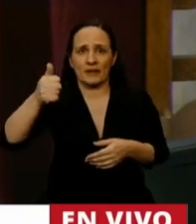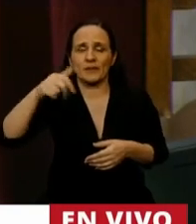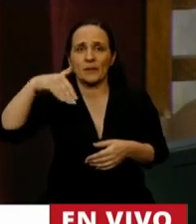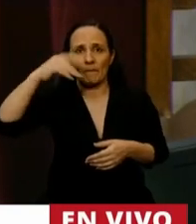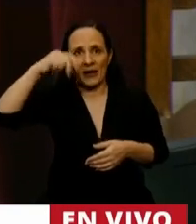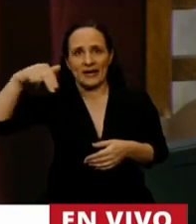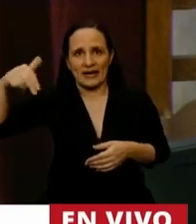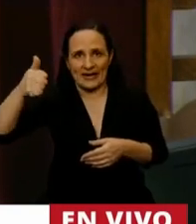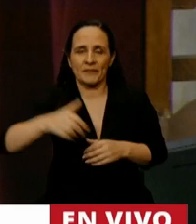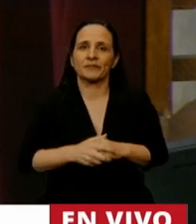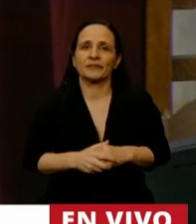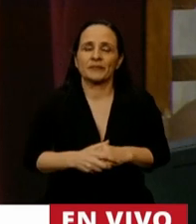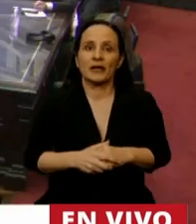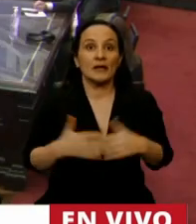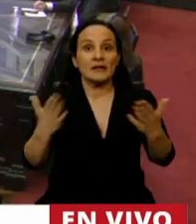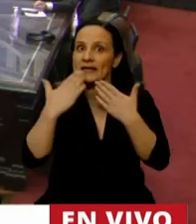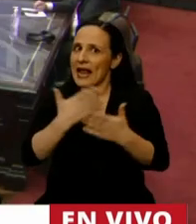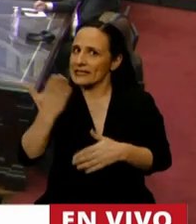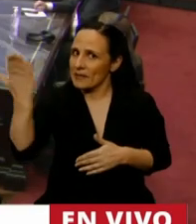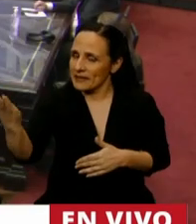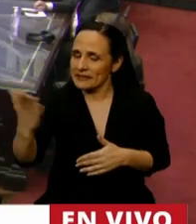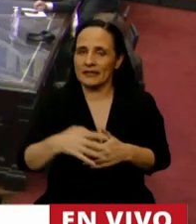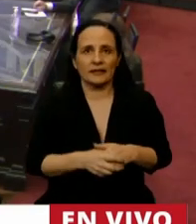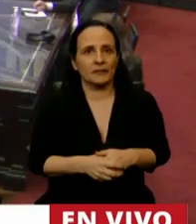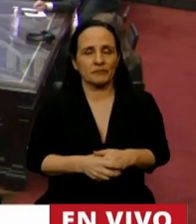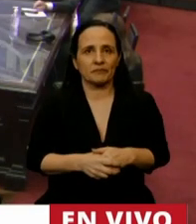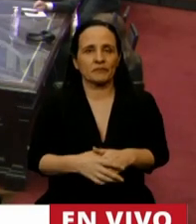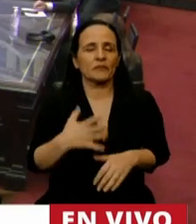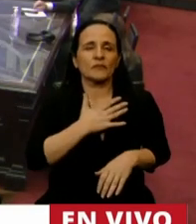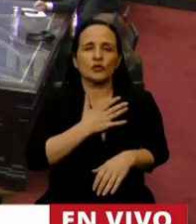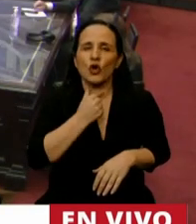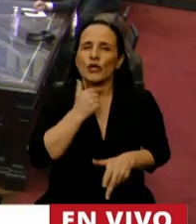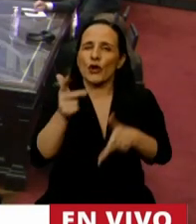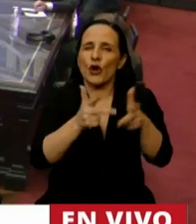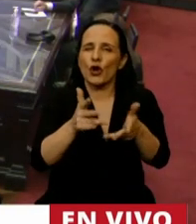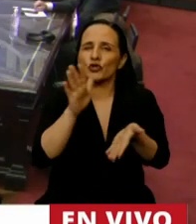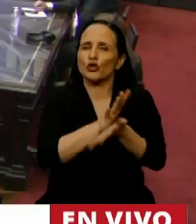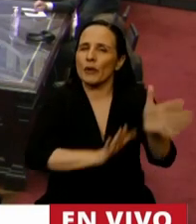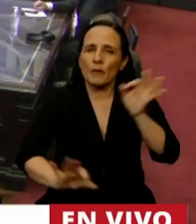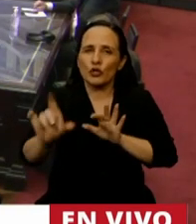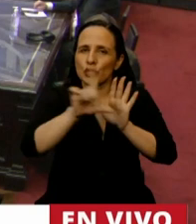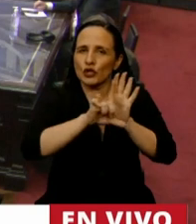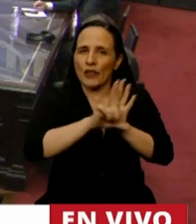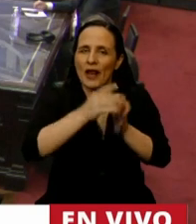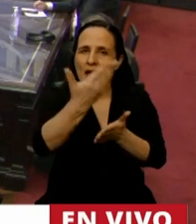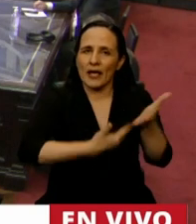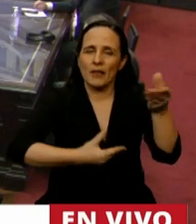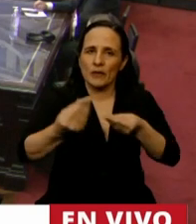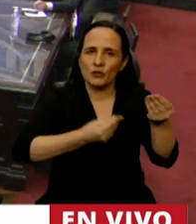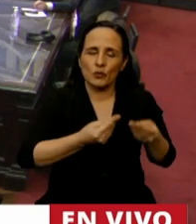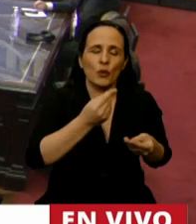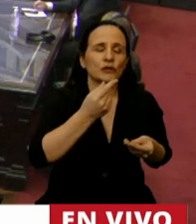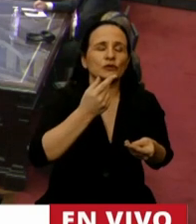Muchas gracias, Presidente. Yo quiero abordar la cuestión de este proyecto de ley de presupuesto 2021